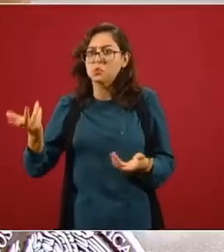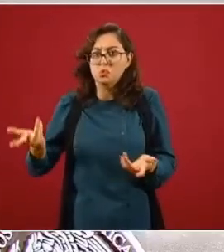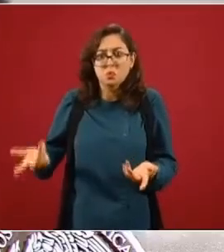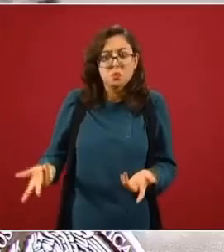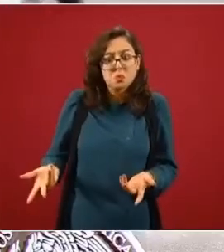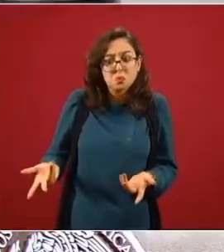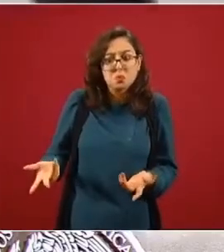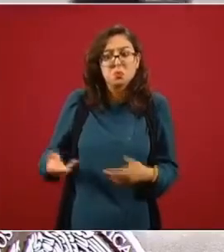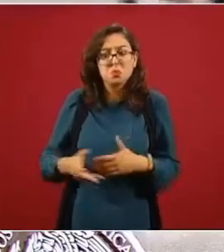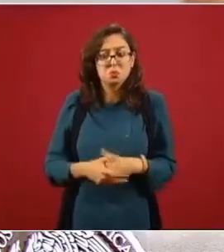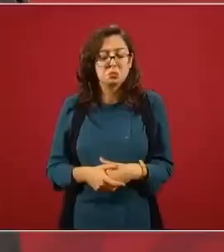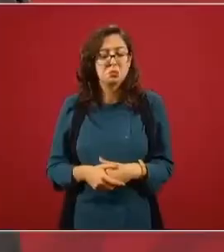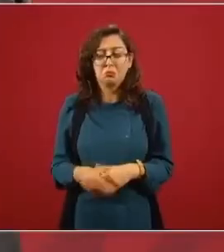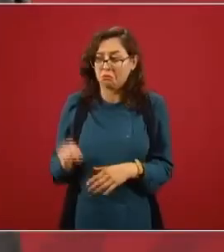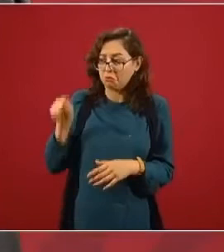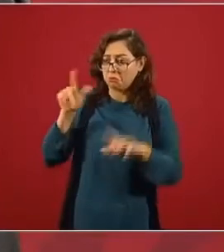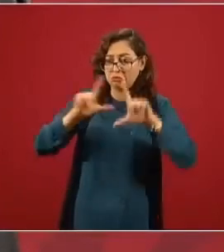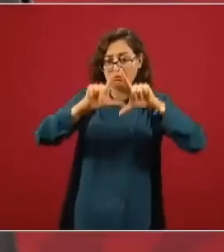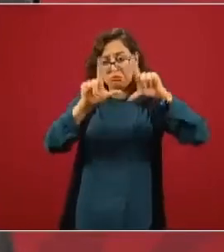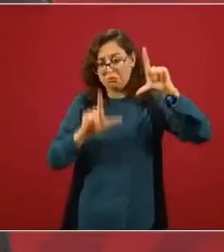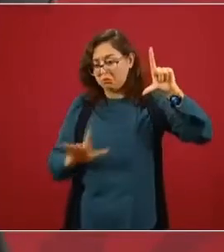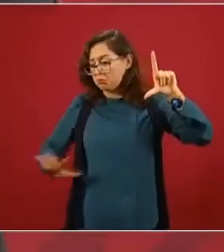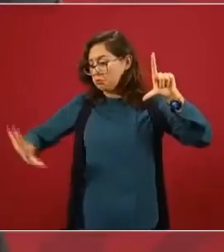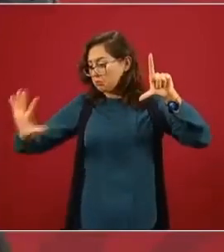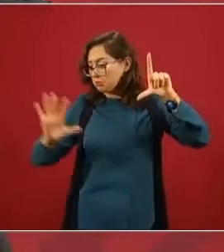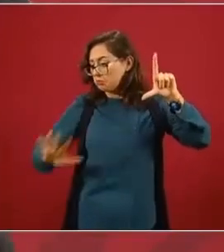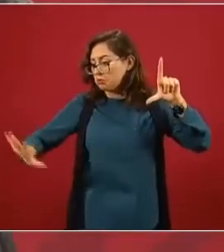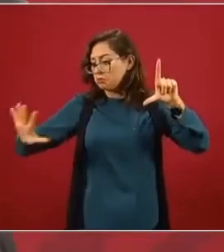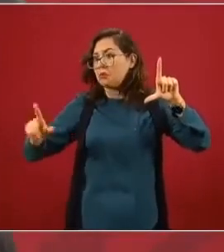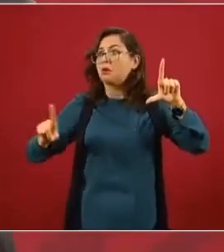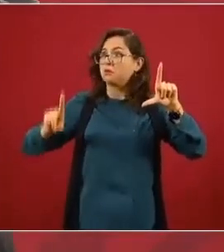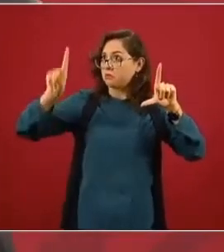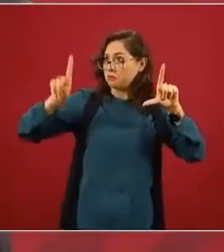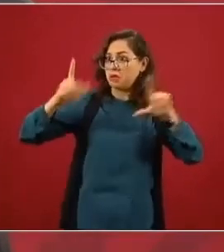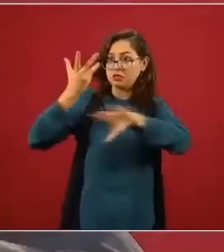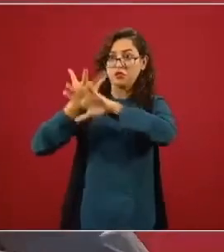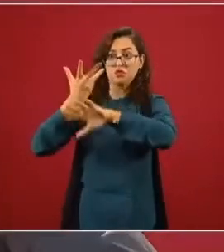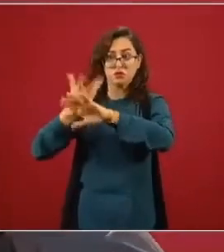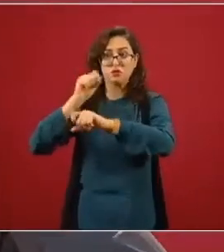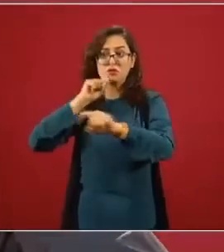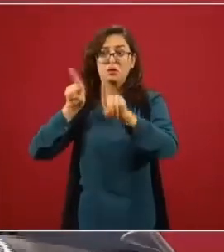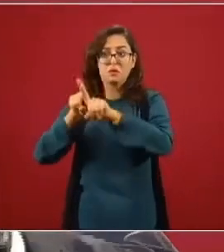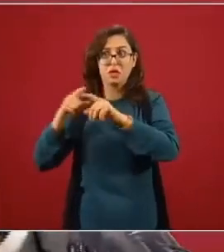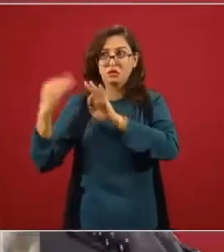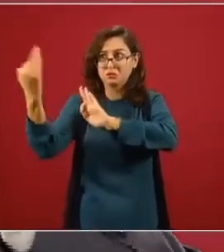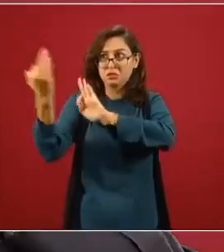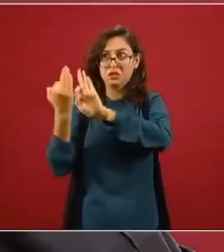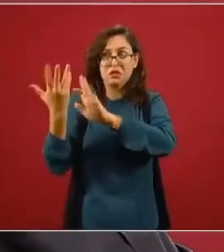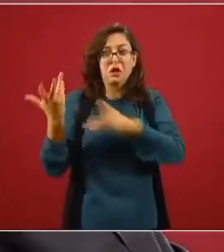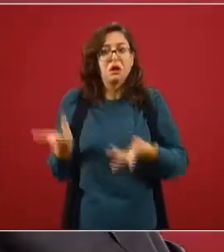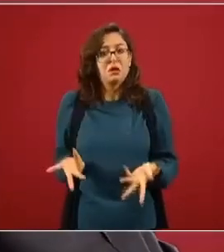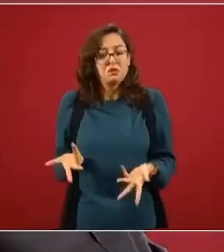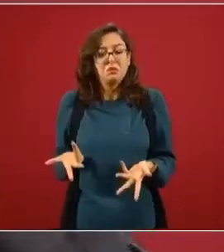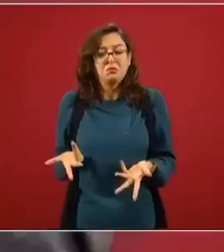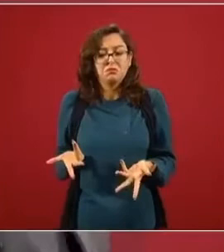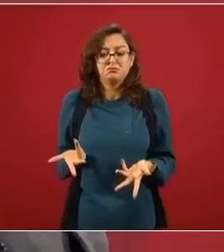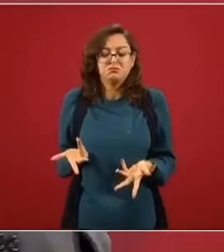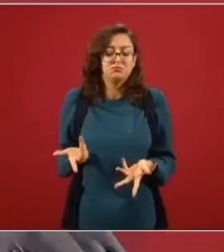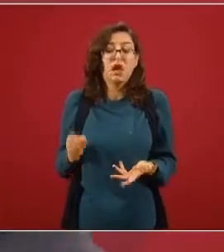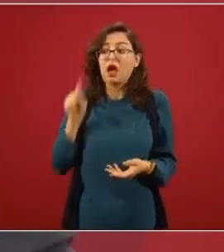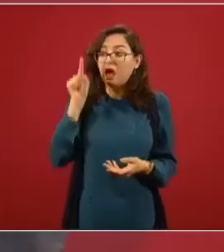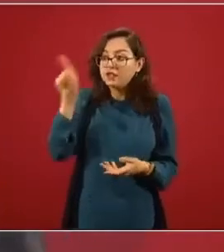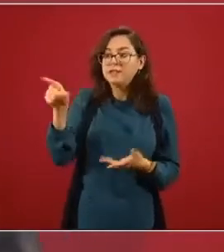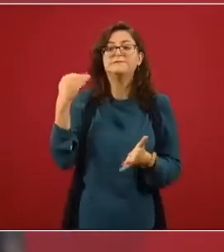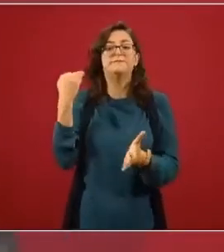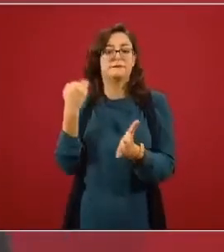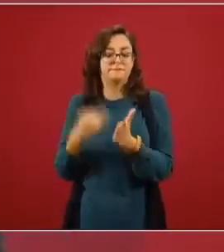y es la costa este de Estados Unidos en donde no no se tiene